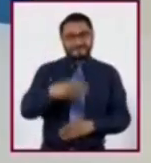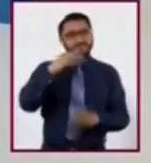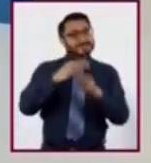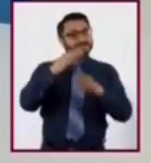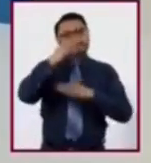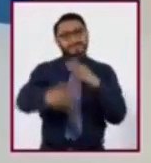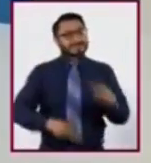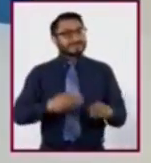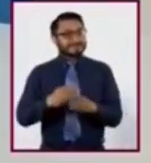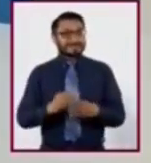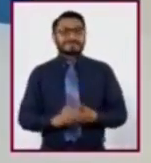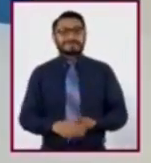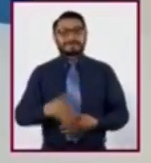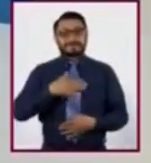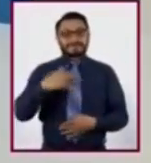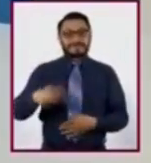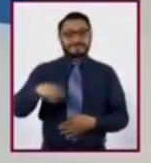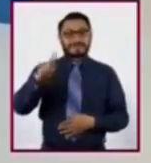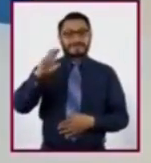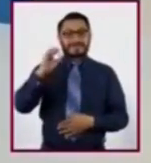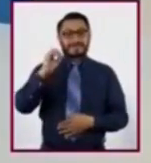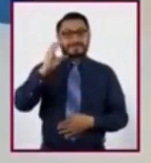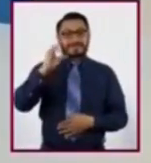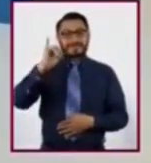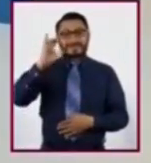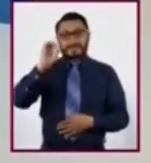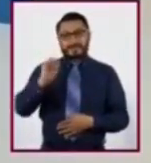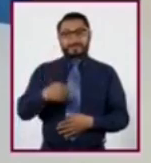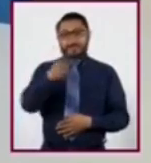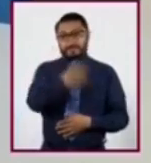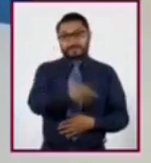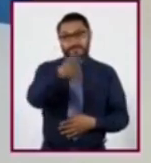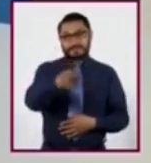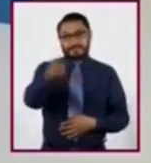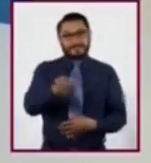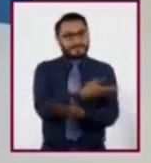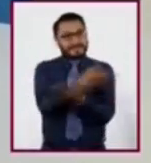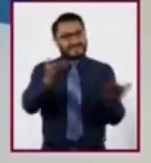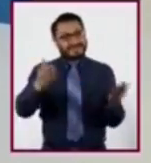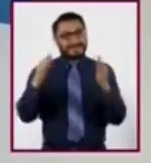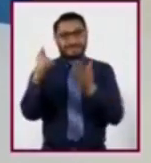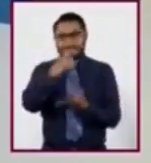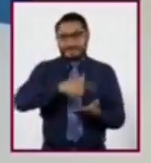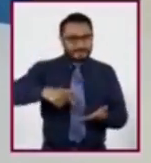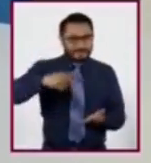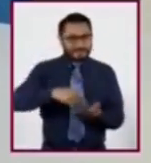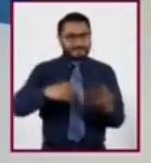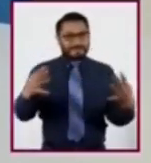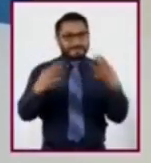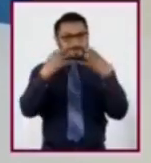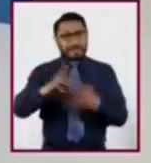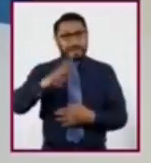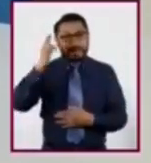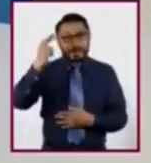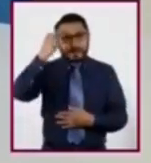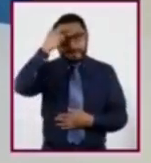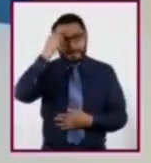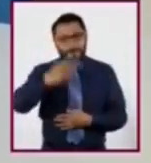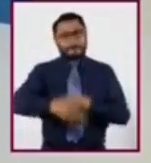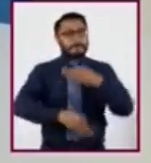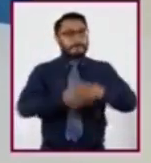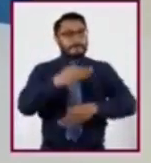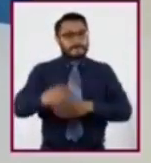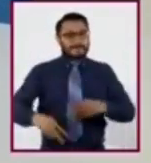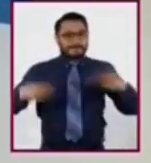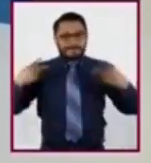del mundo. Mi nombre es Rocio Castillo, les mando un saludo hasta donde sea que estén y les recuerdo que es necesario que todas